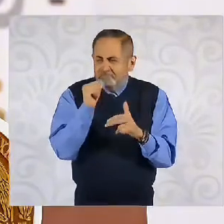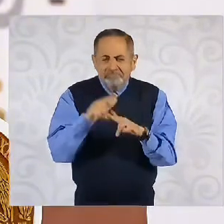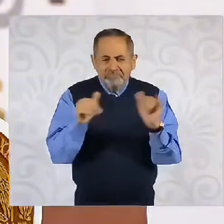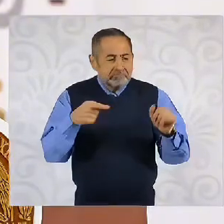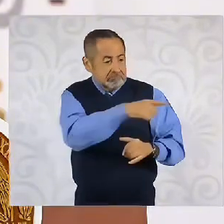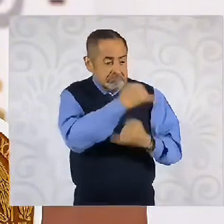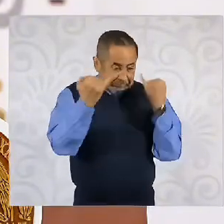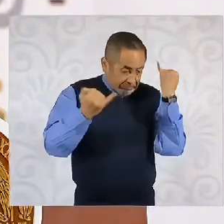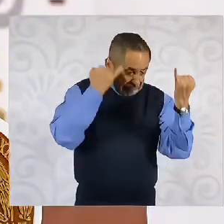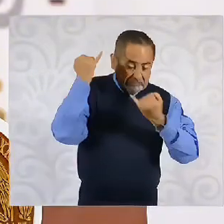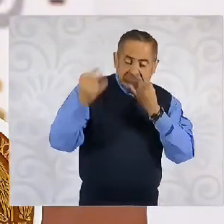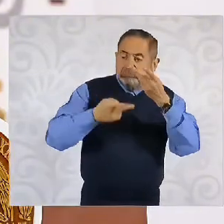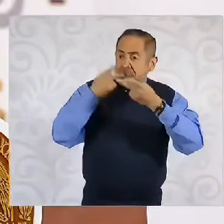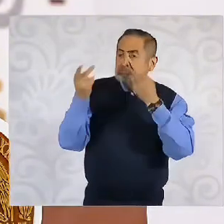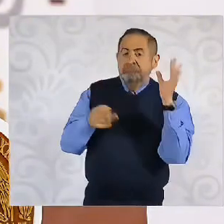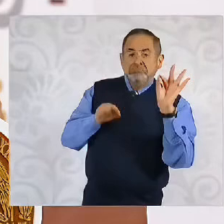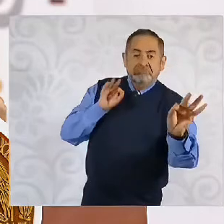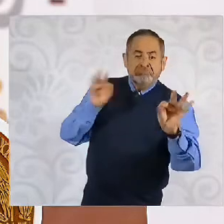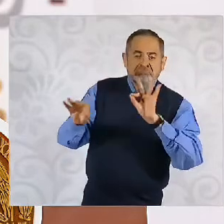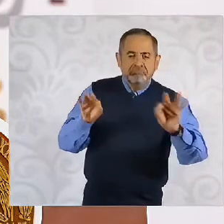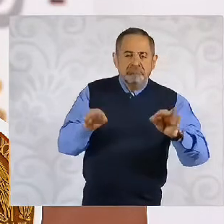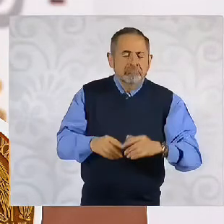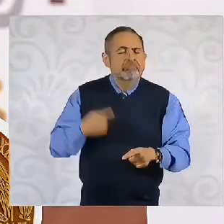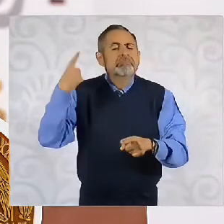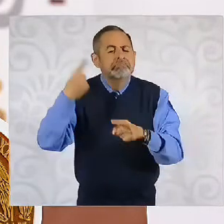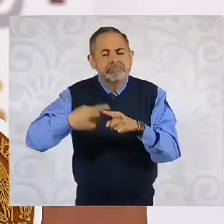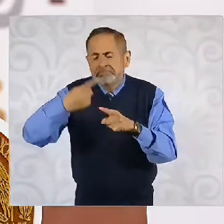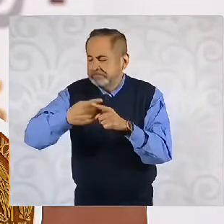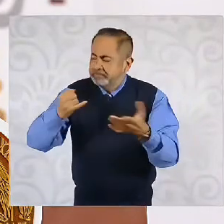lado. ¿Quién decidió?